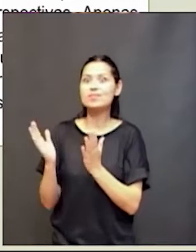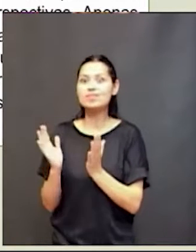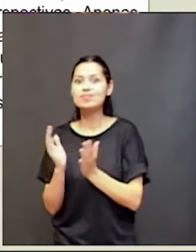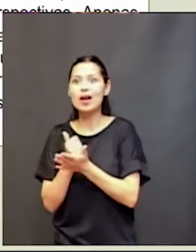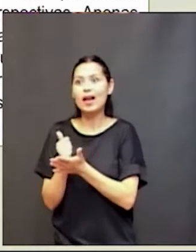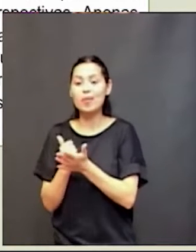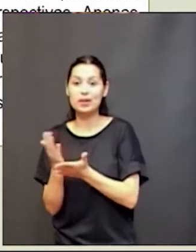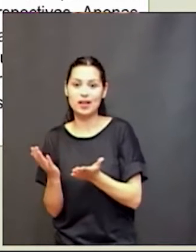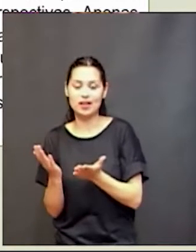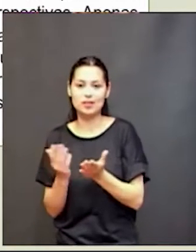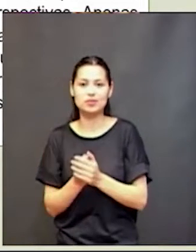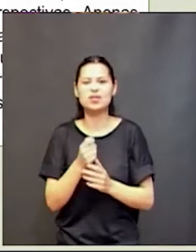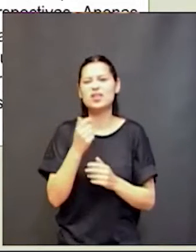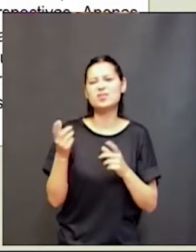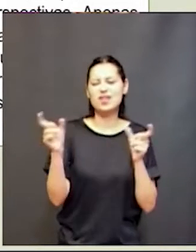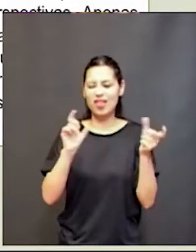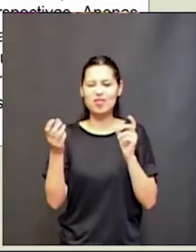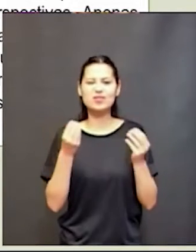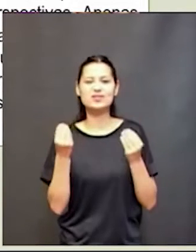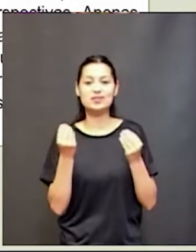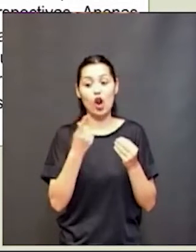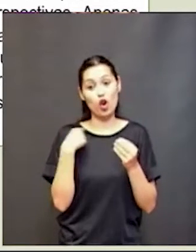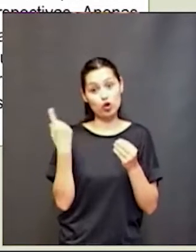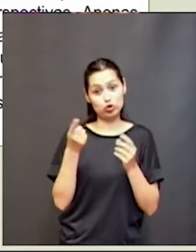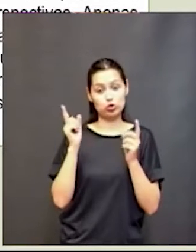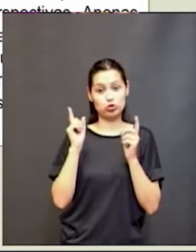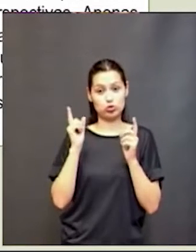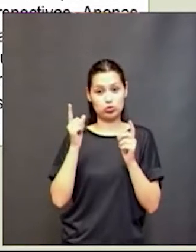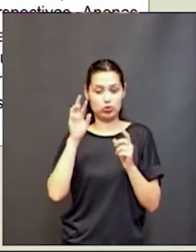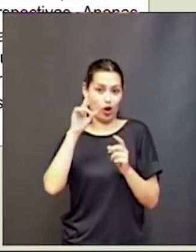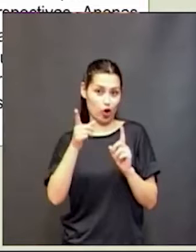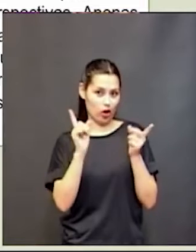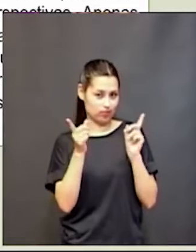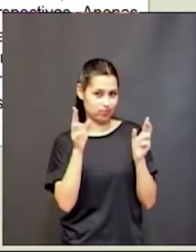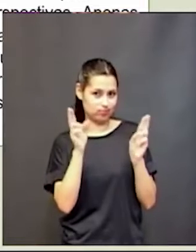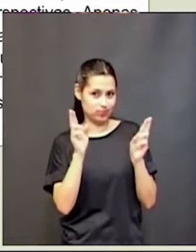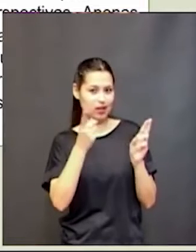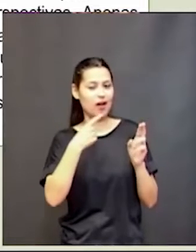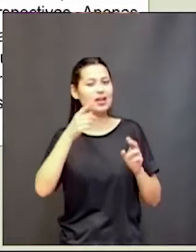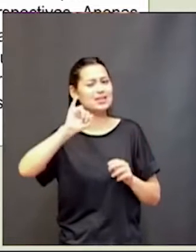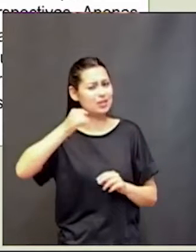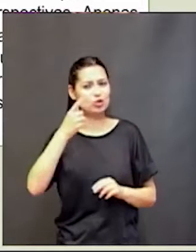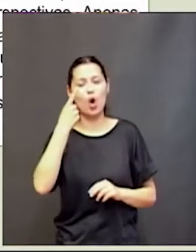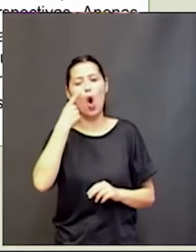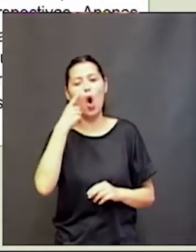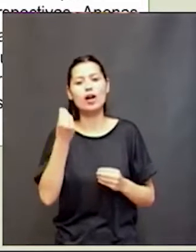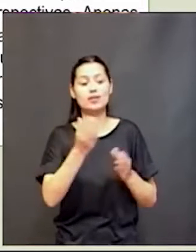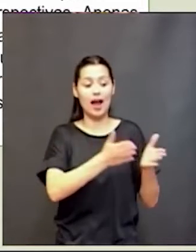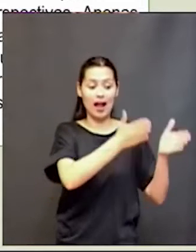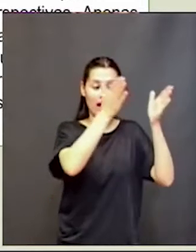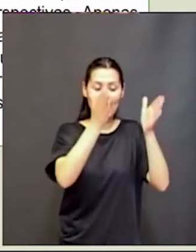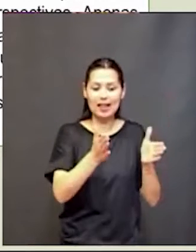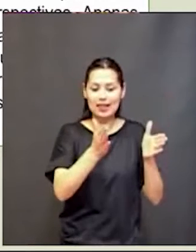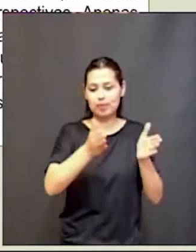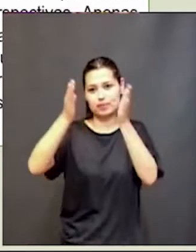Nosotros, los educadores, tenemos que conocer que existen periodos de plasticidad expectante para poder diseñar